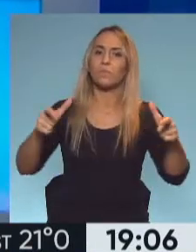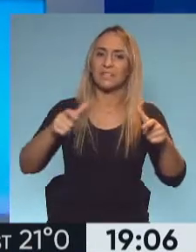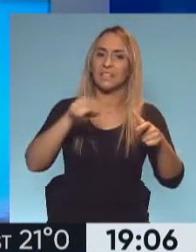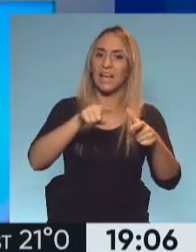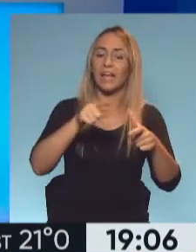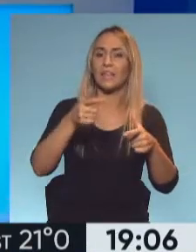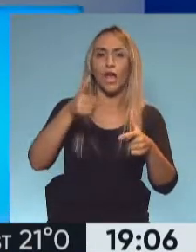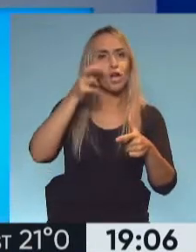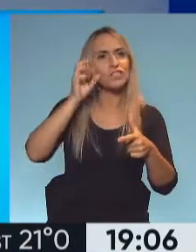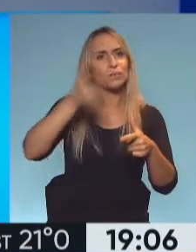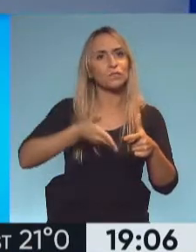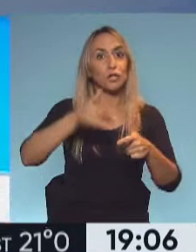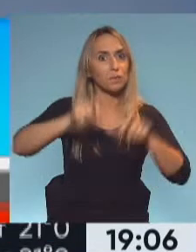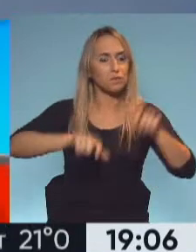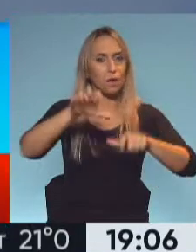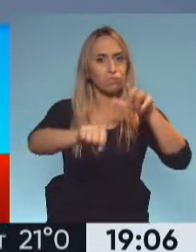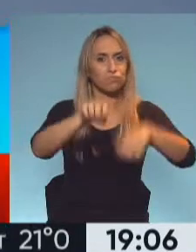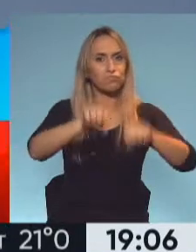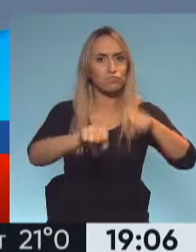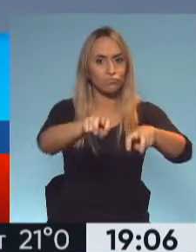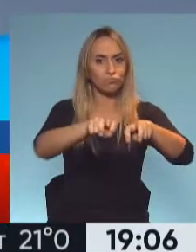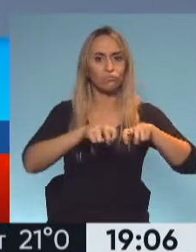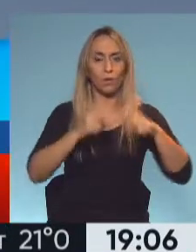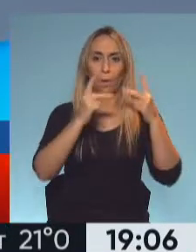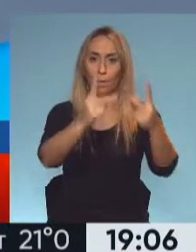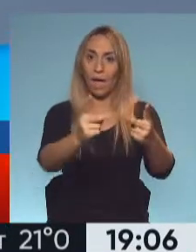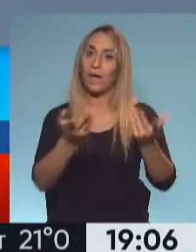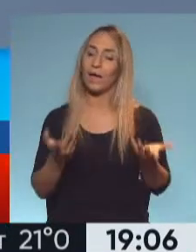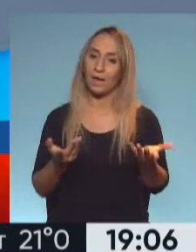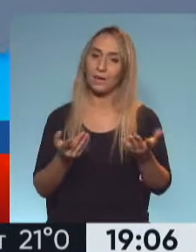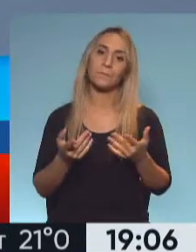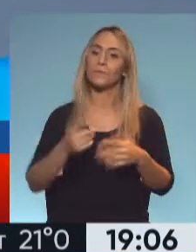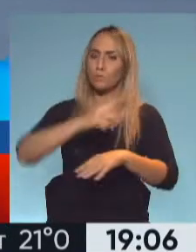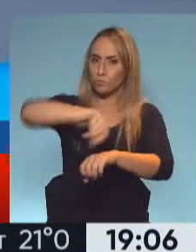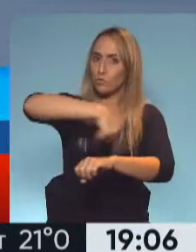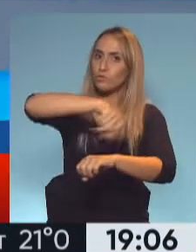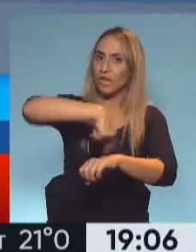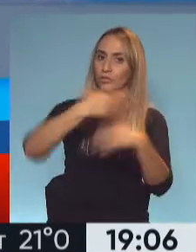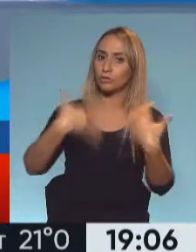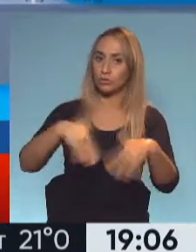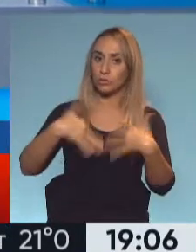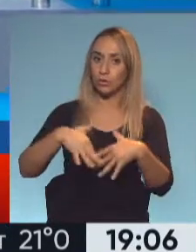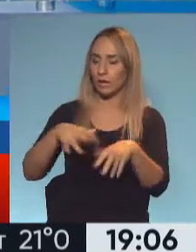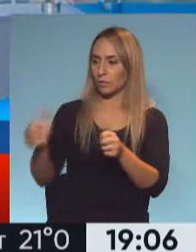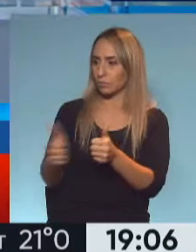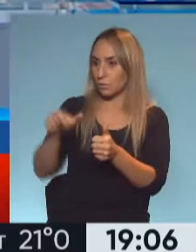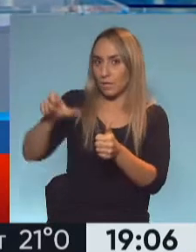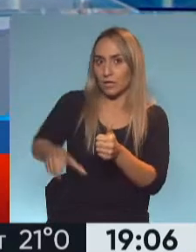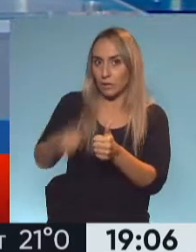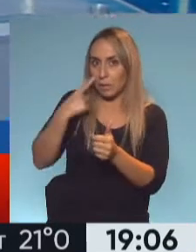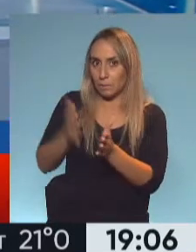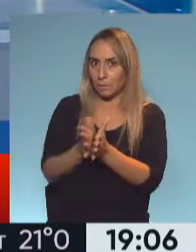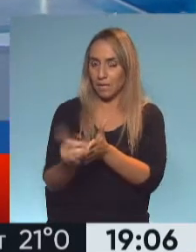los colectivos, que es un número alto el 80% por el que la gente debe viajar durante muchas horas con alguien con quien no convive, por ejemplo, la